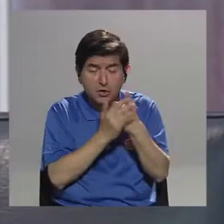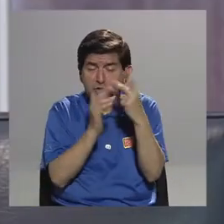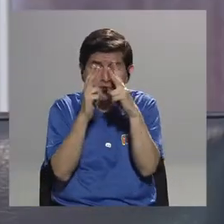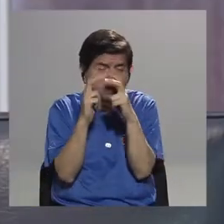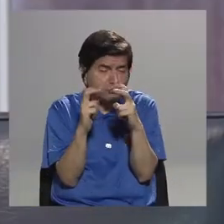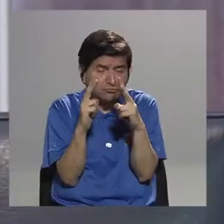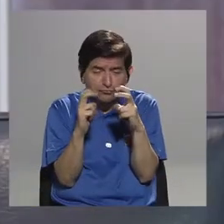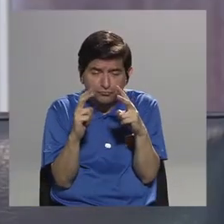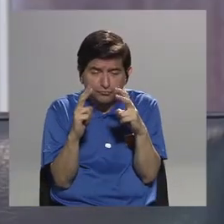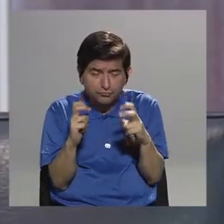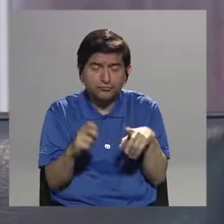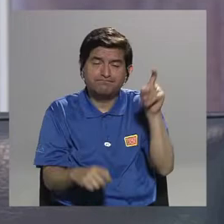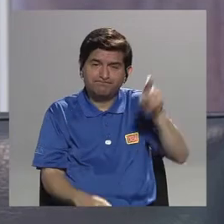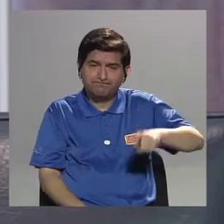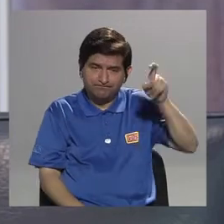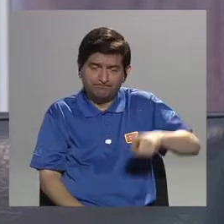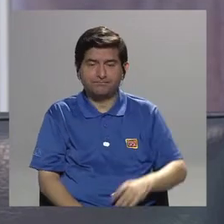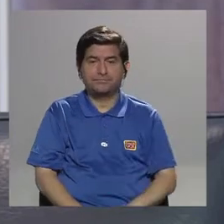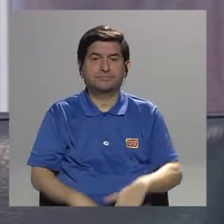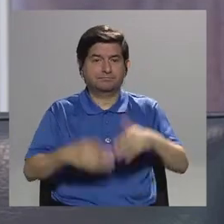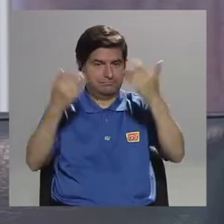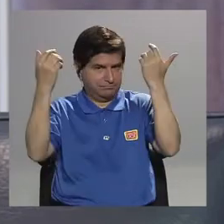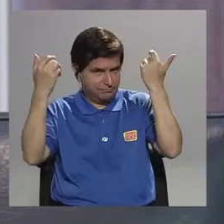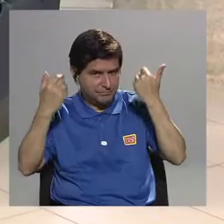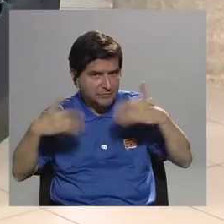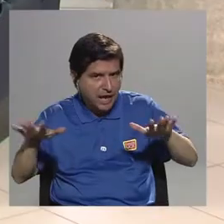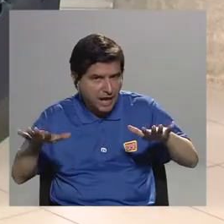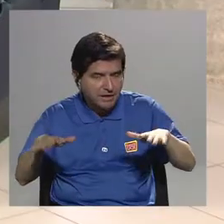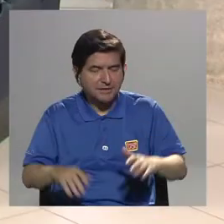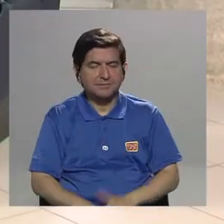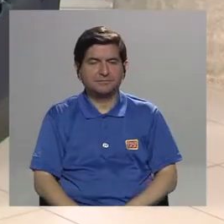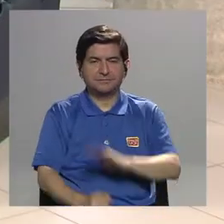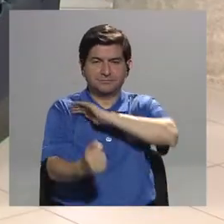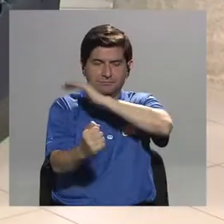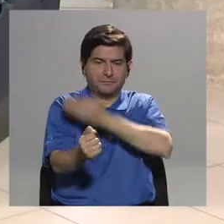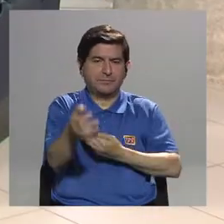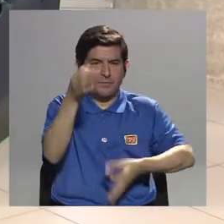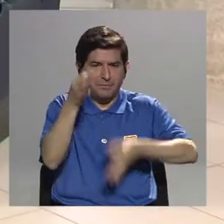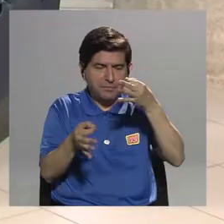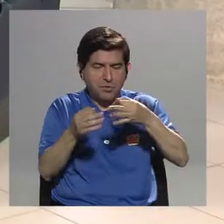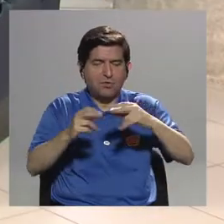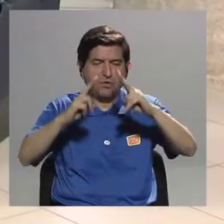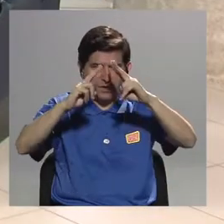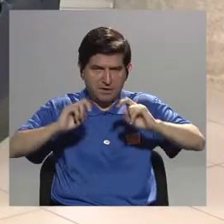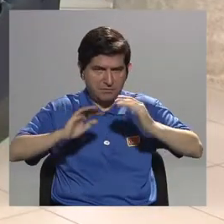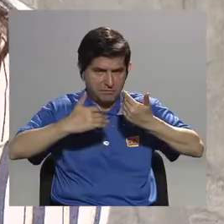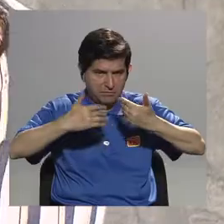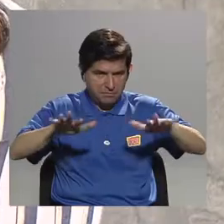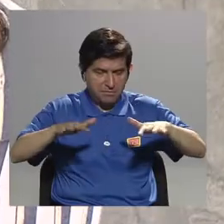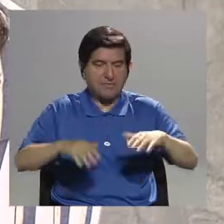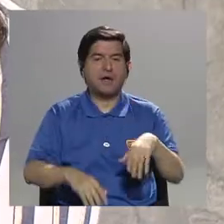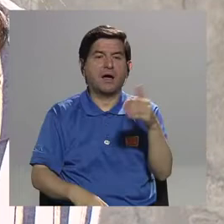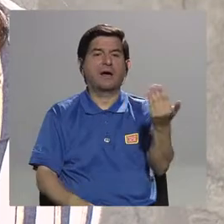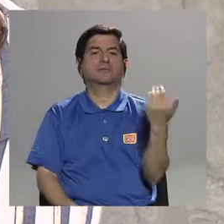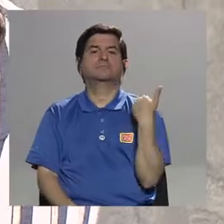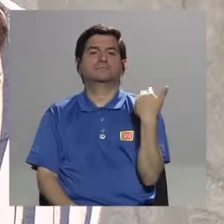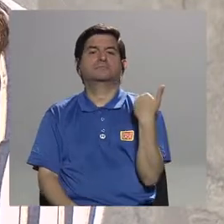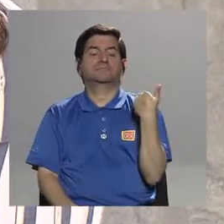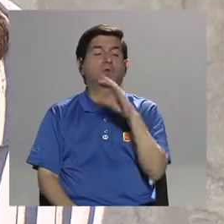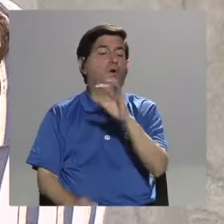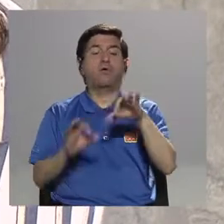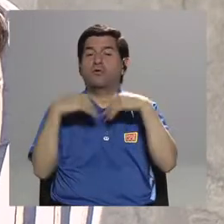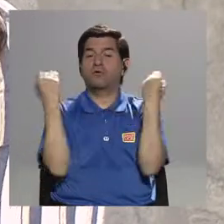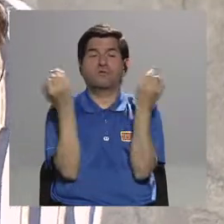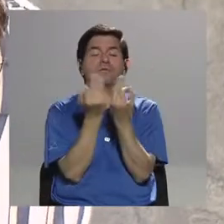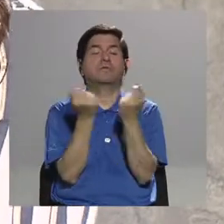los análisis que son requeridos y una vez que el poder judicial ya hizo los análisis, entonces ellos nos avisan y entonces, o la